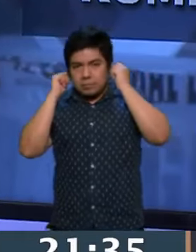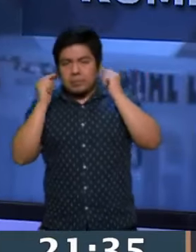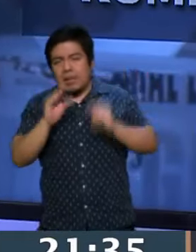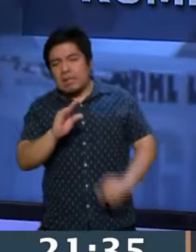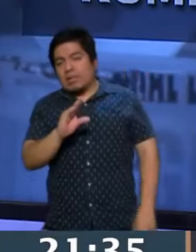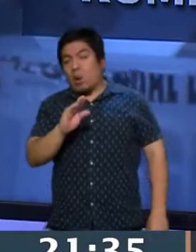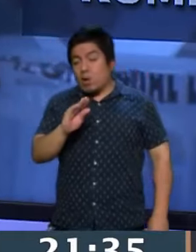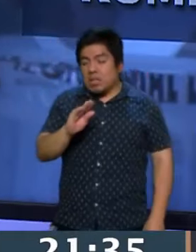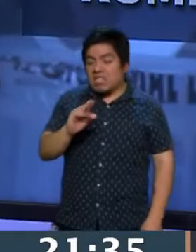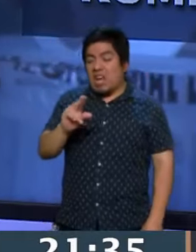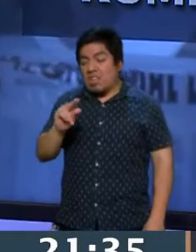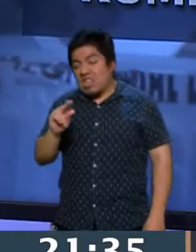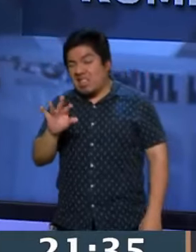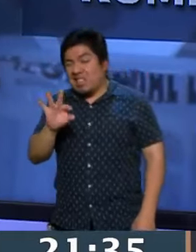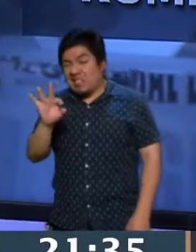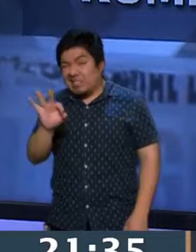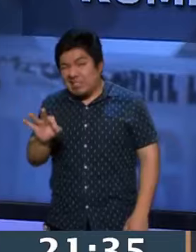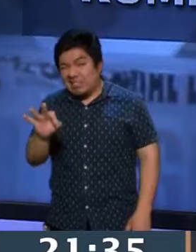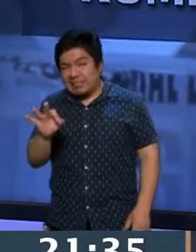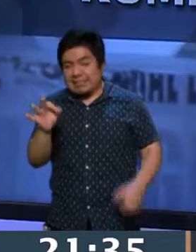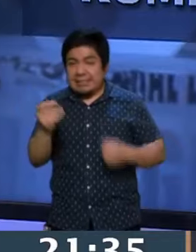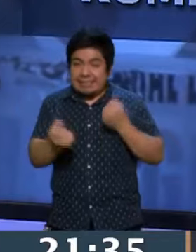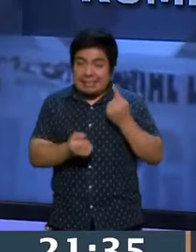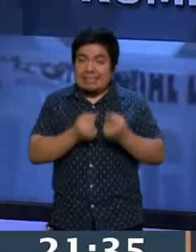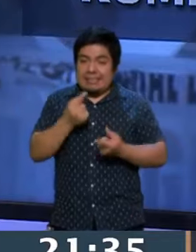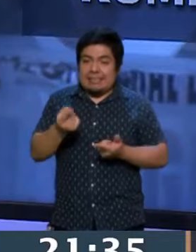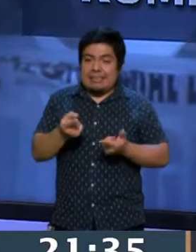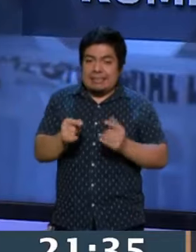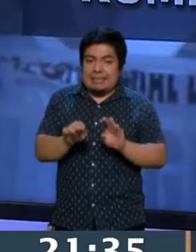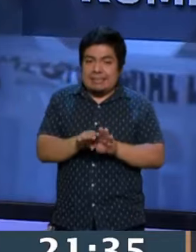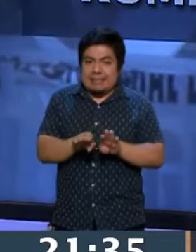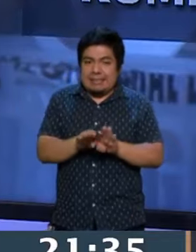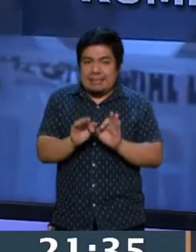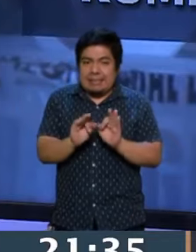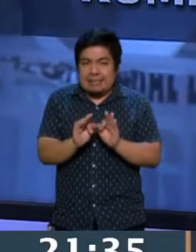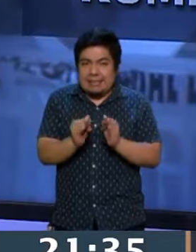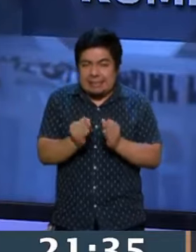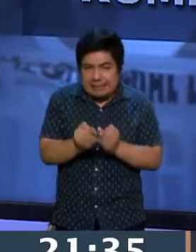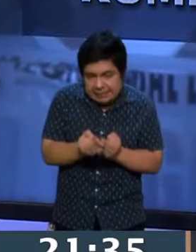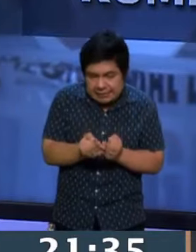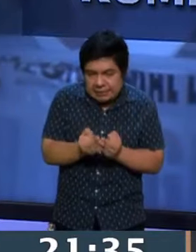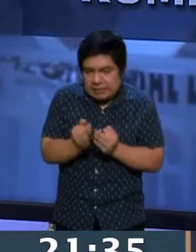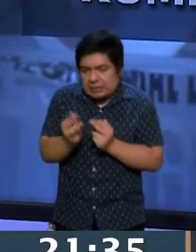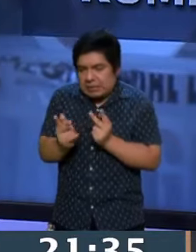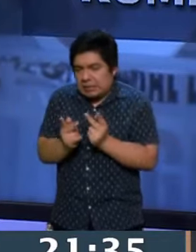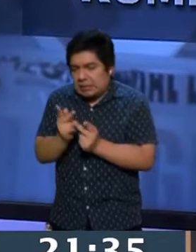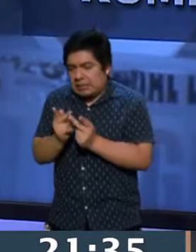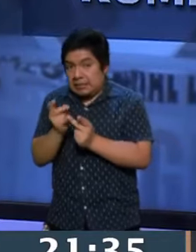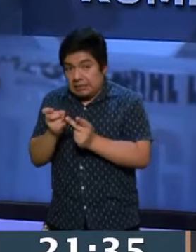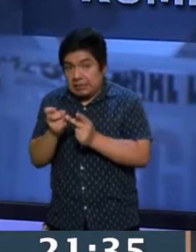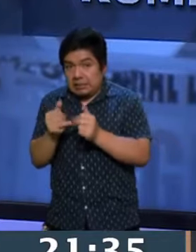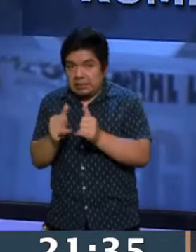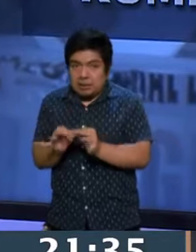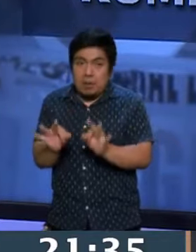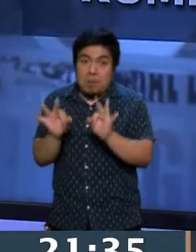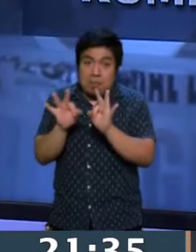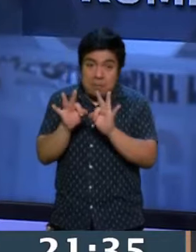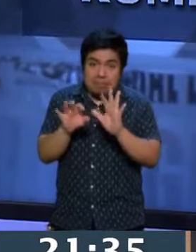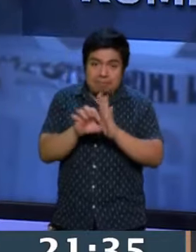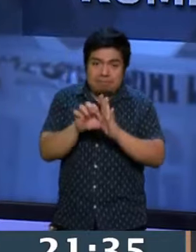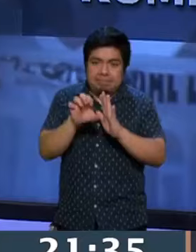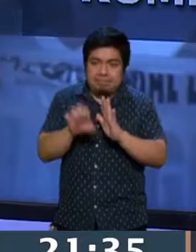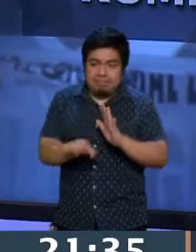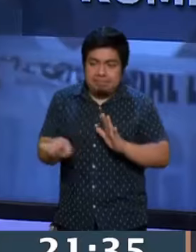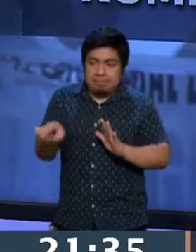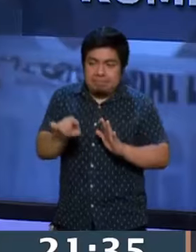80-90% y justamente el método de recoger las encuestas es muy importante en este caso porque cuando vos